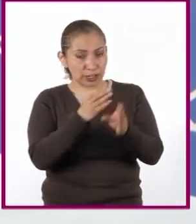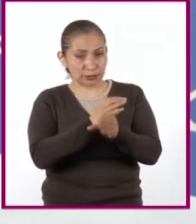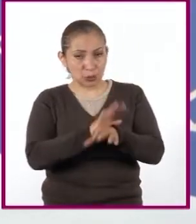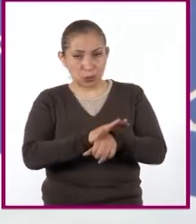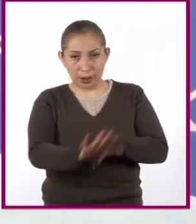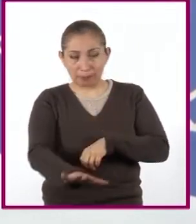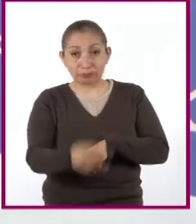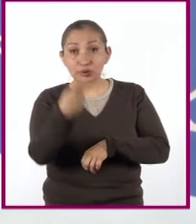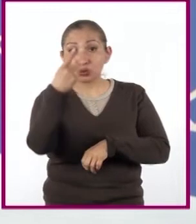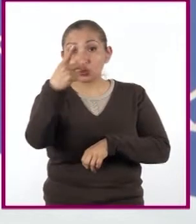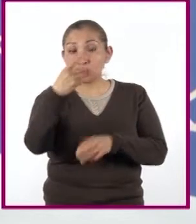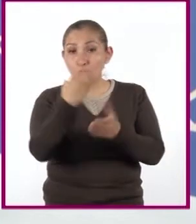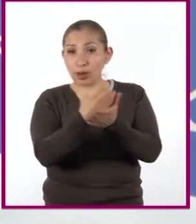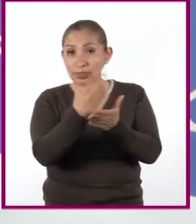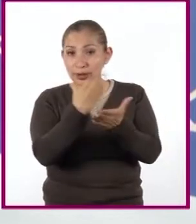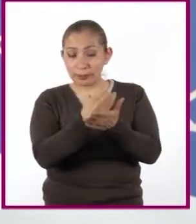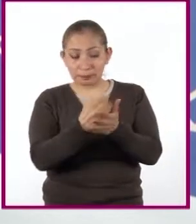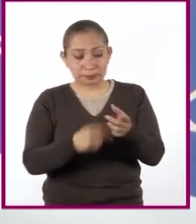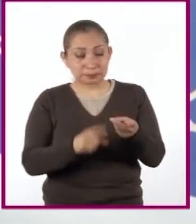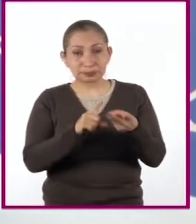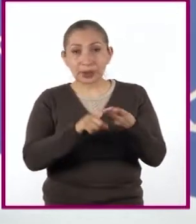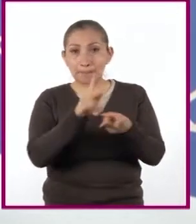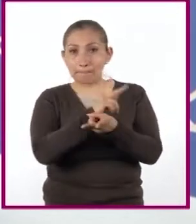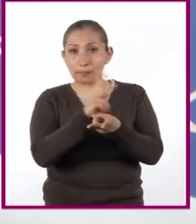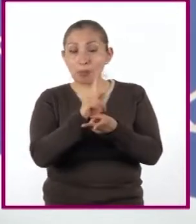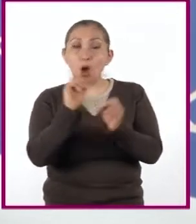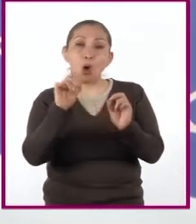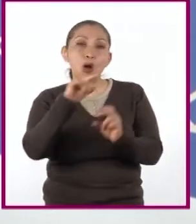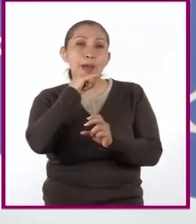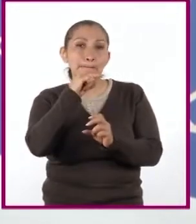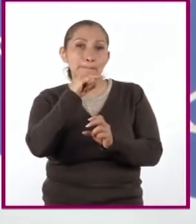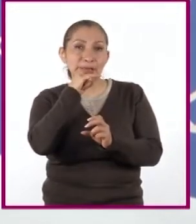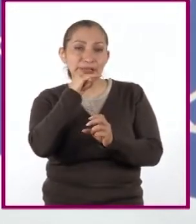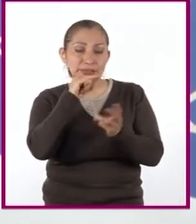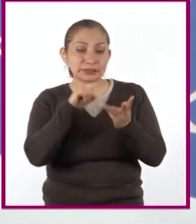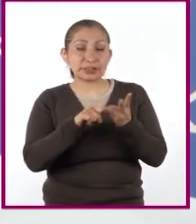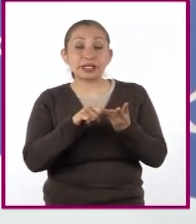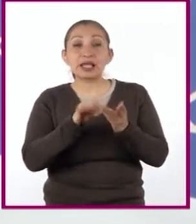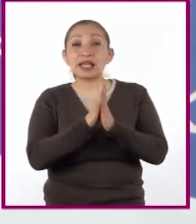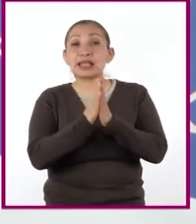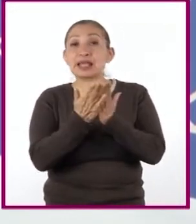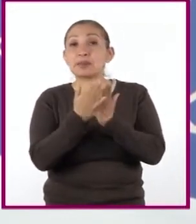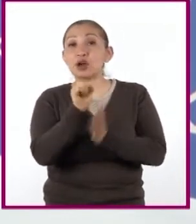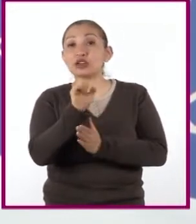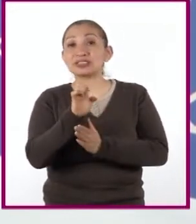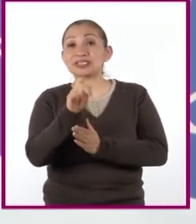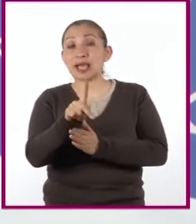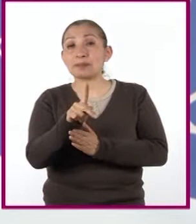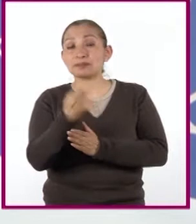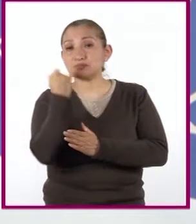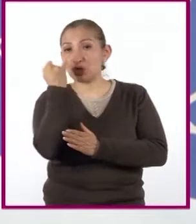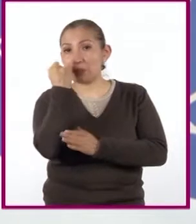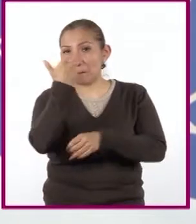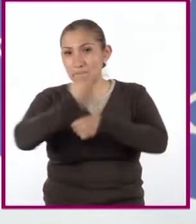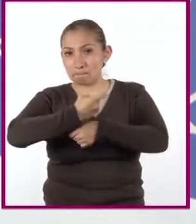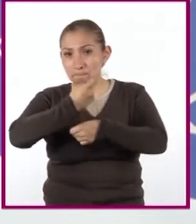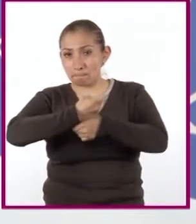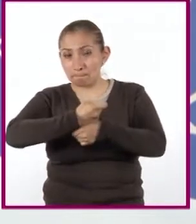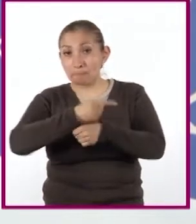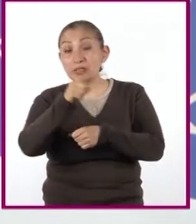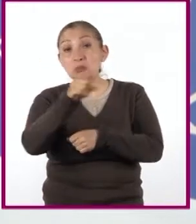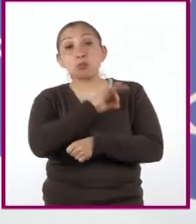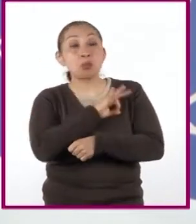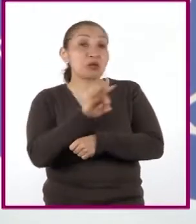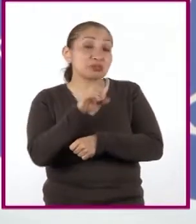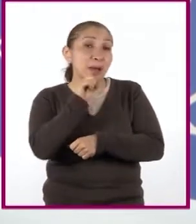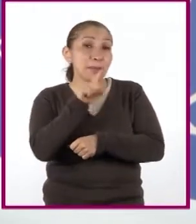Su cuaderno de notas, bolígrafo o lápices, su libro de texto de lengua materna. Si les es